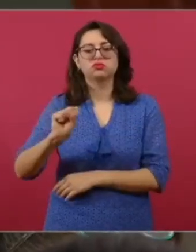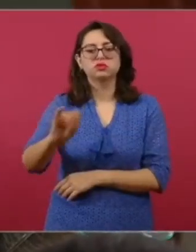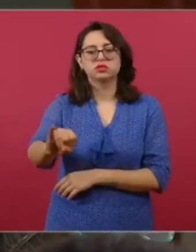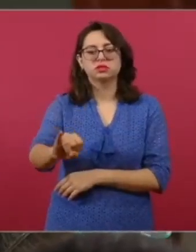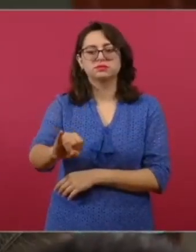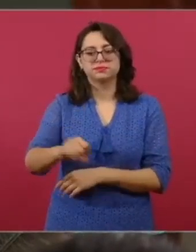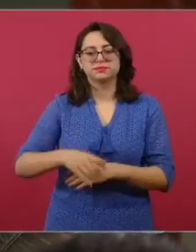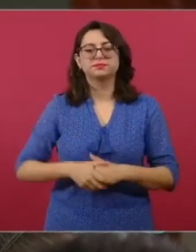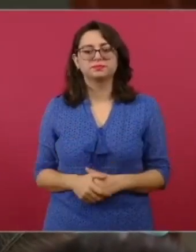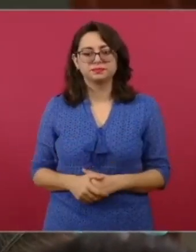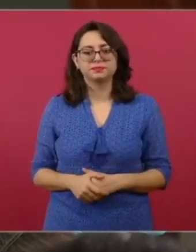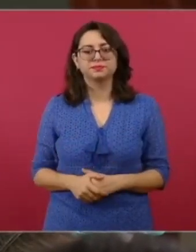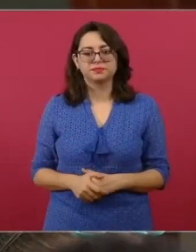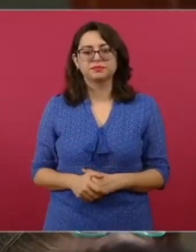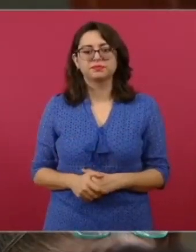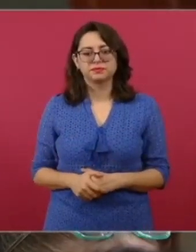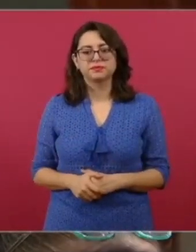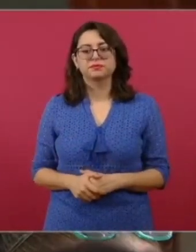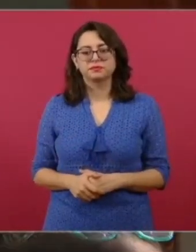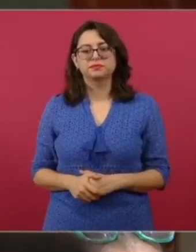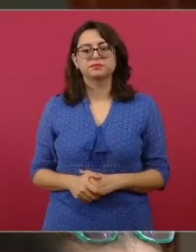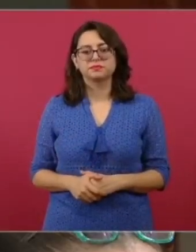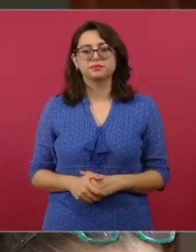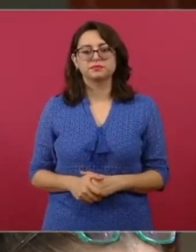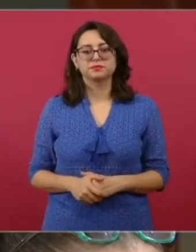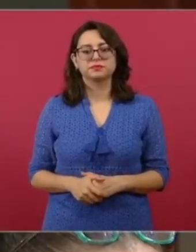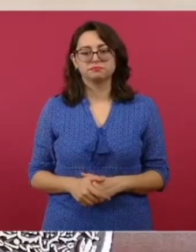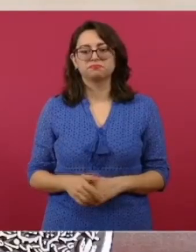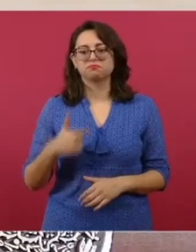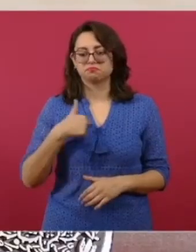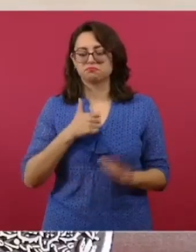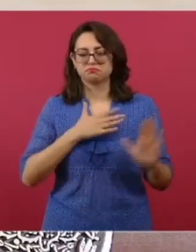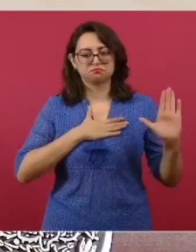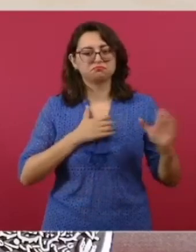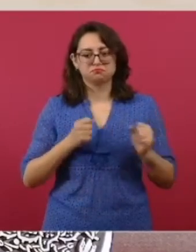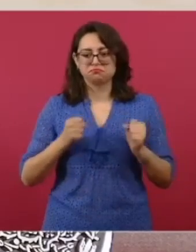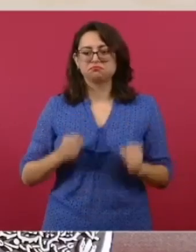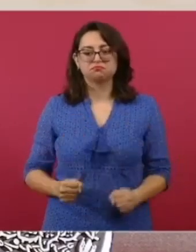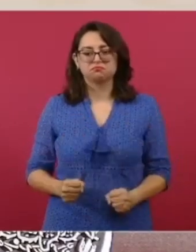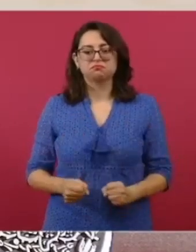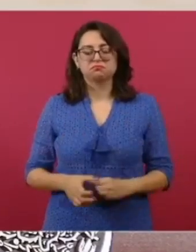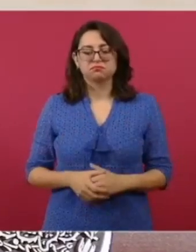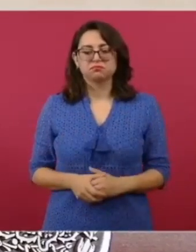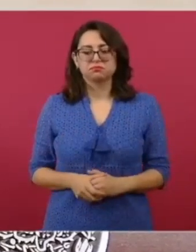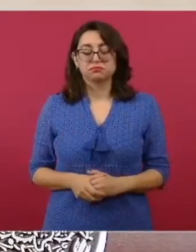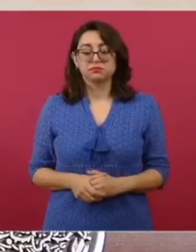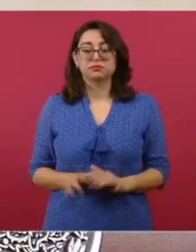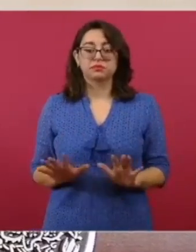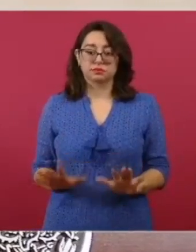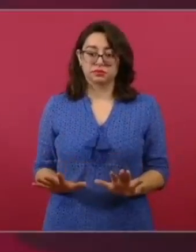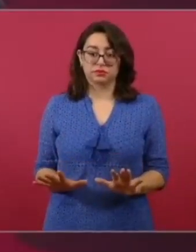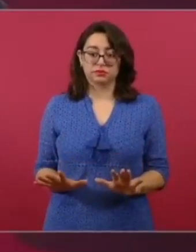lo puedo asegurar. Vamos a esperar